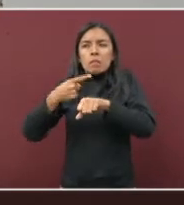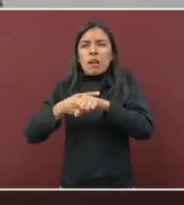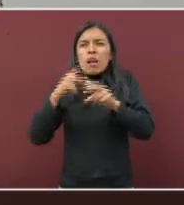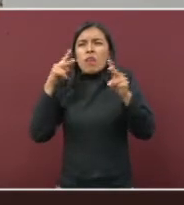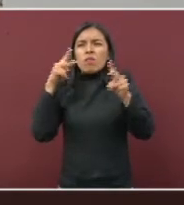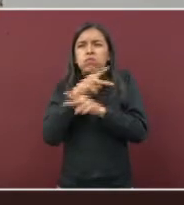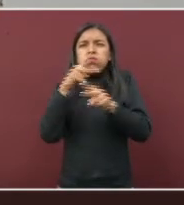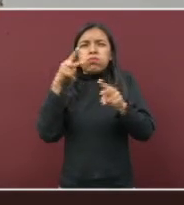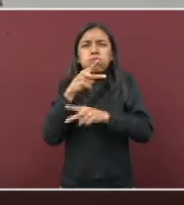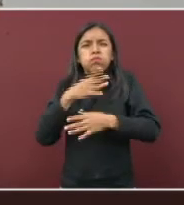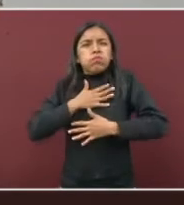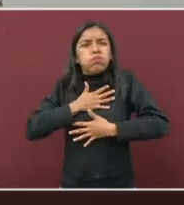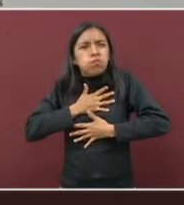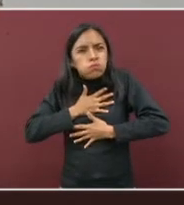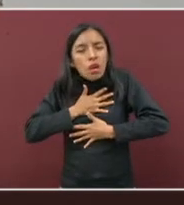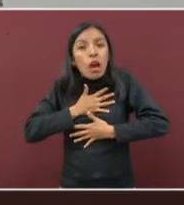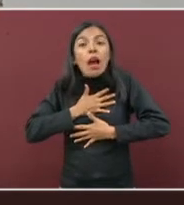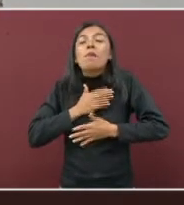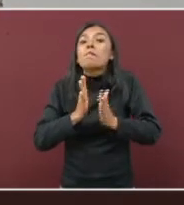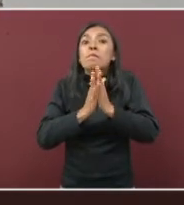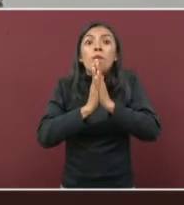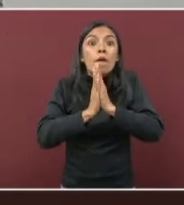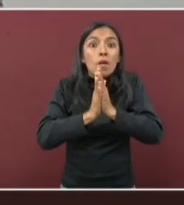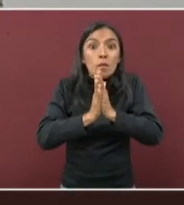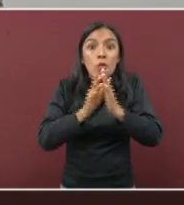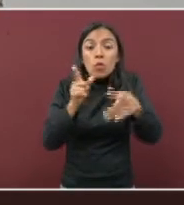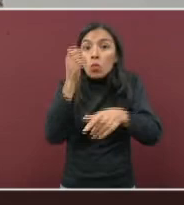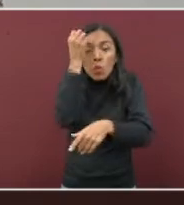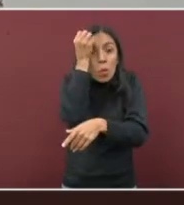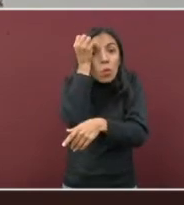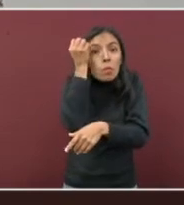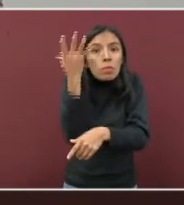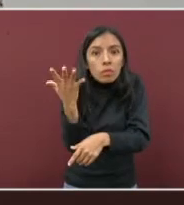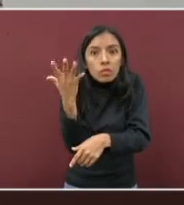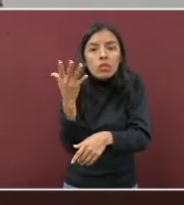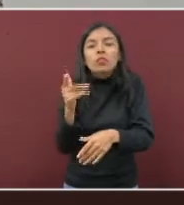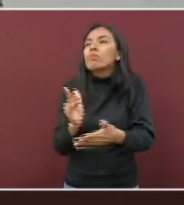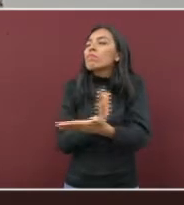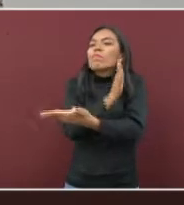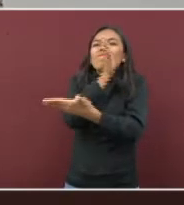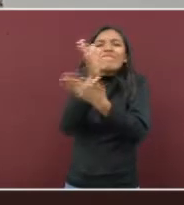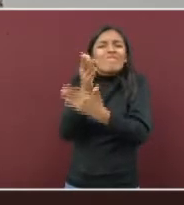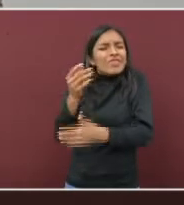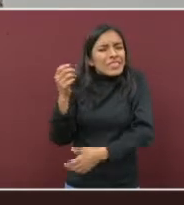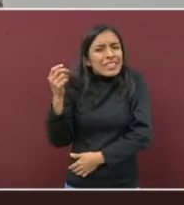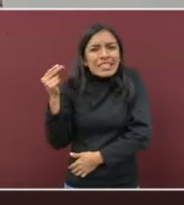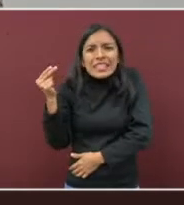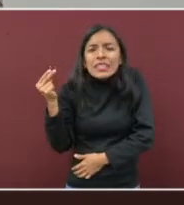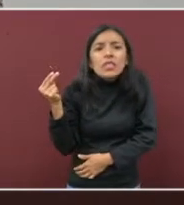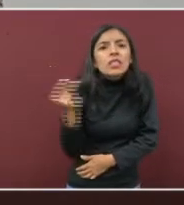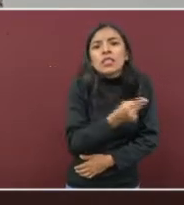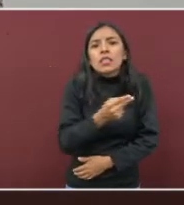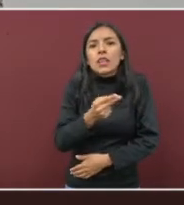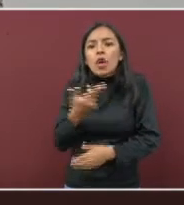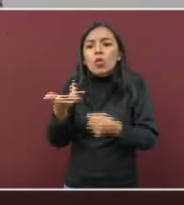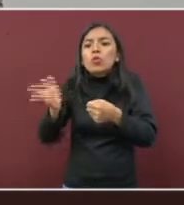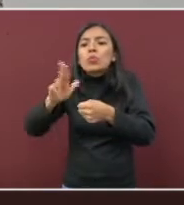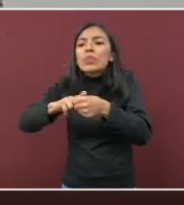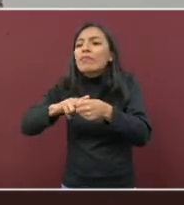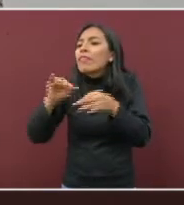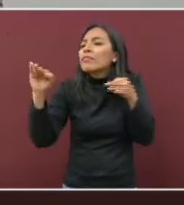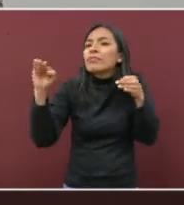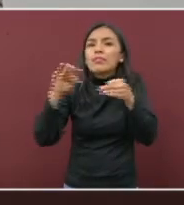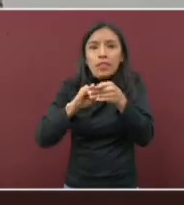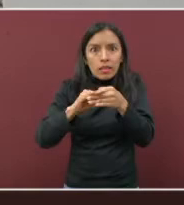general, por favor, no lo olviden, vayan de inmediato a la unidad de salud que tengan más cerca.